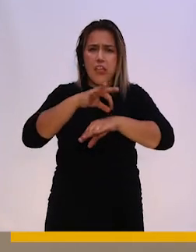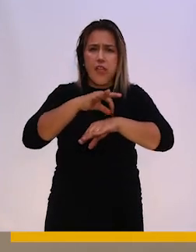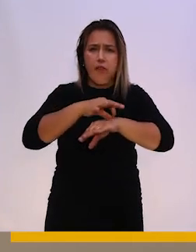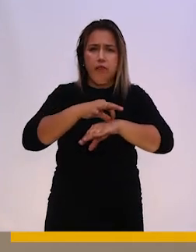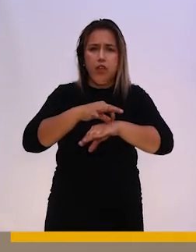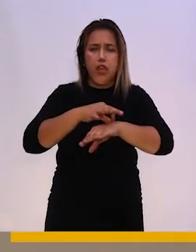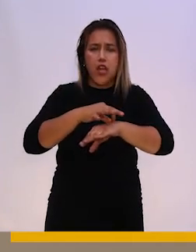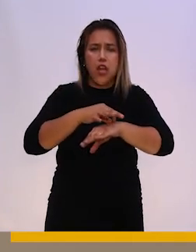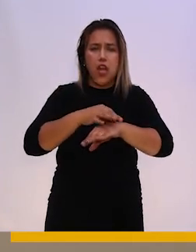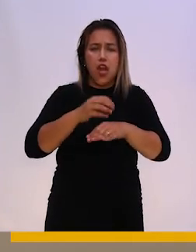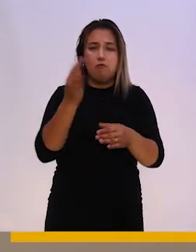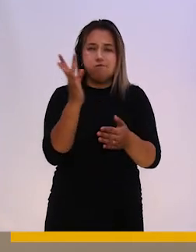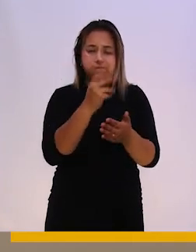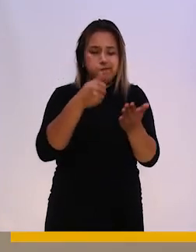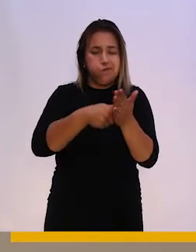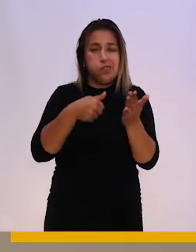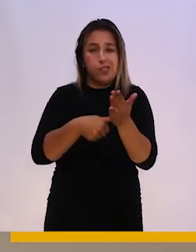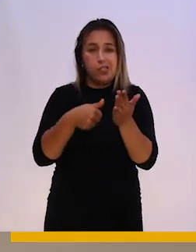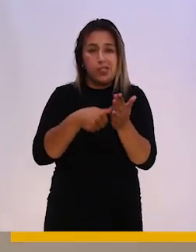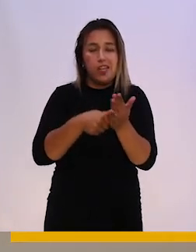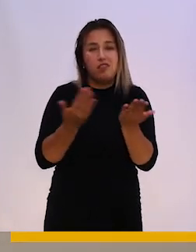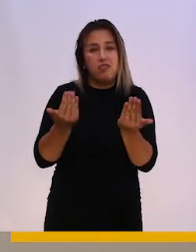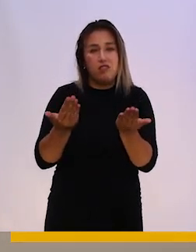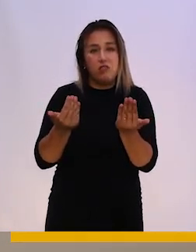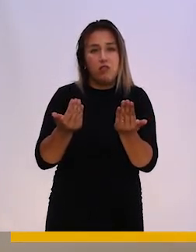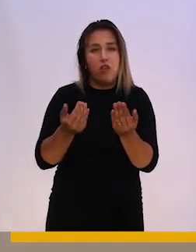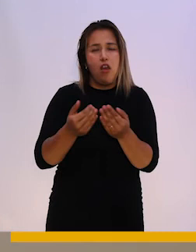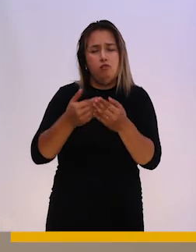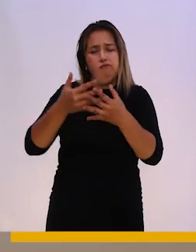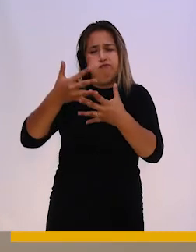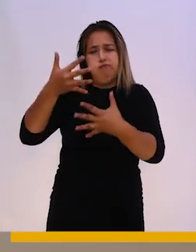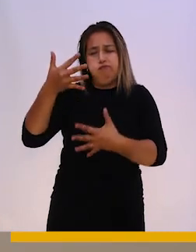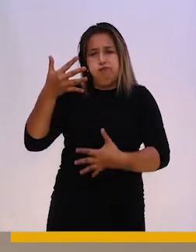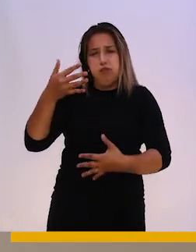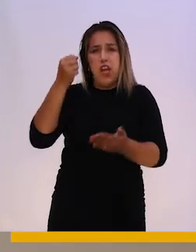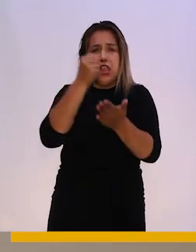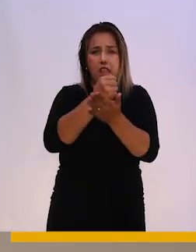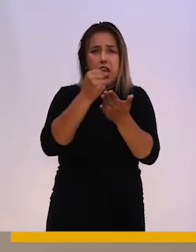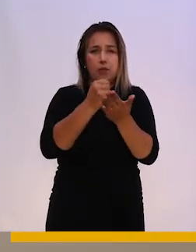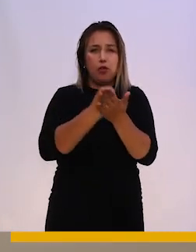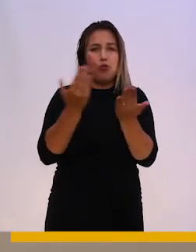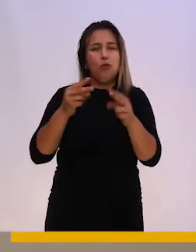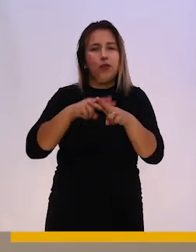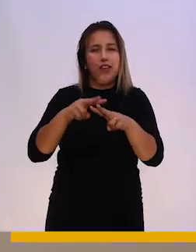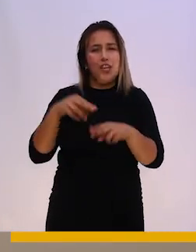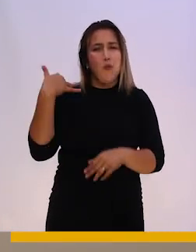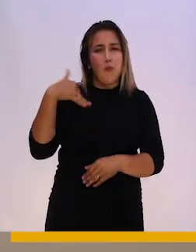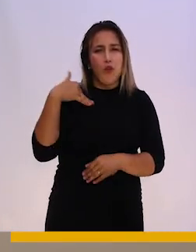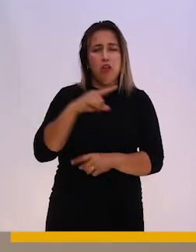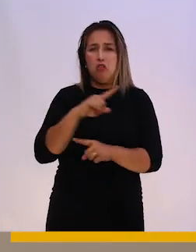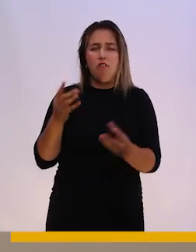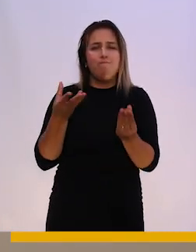una infinidad de trámites que podrían realizar. Es muy importante no tener miedo a la tecnología. La tecnología nos acerca